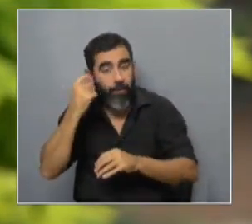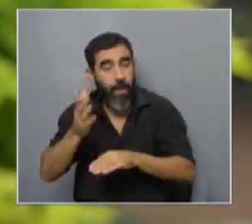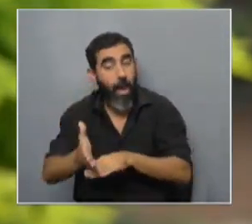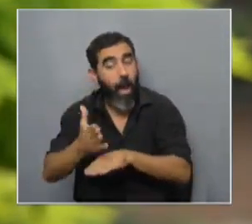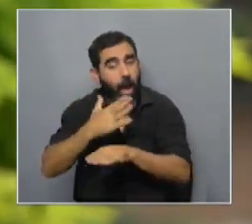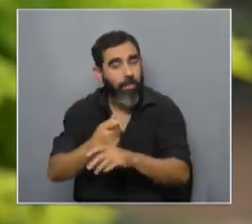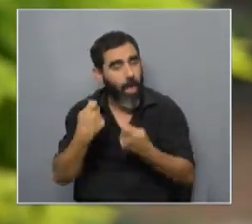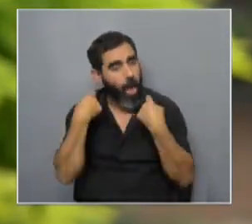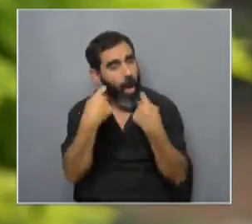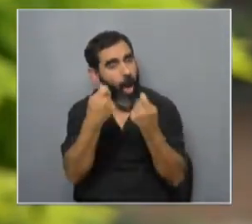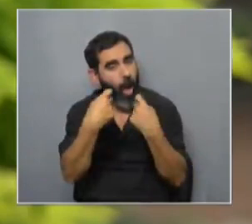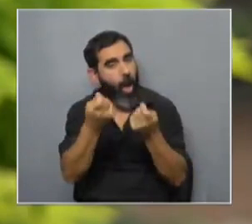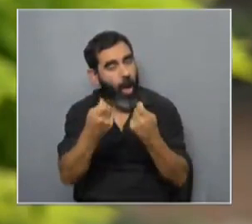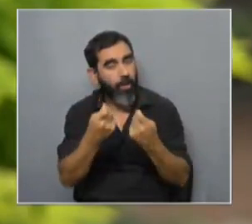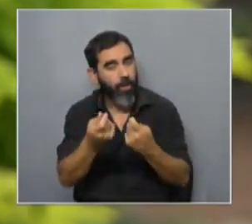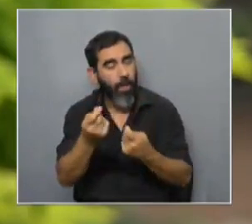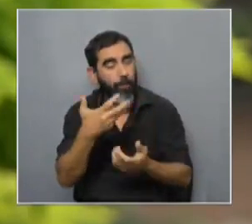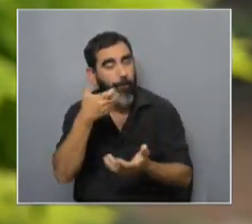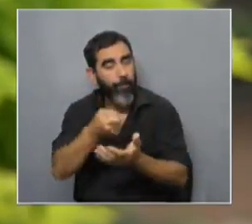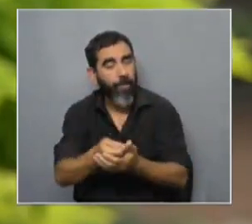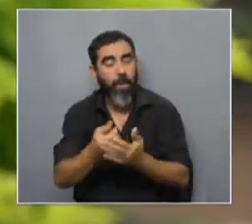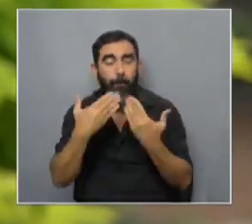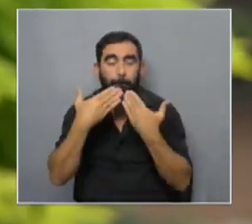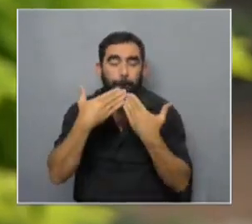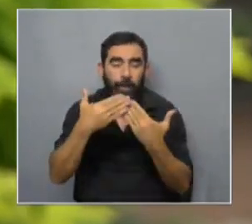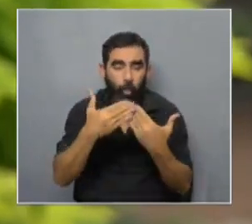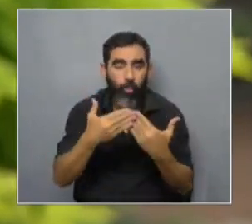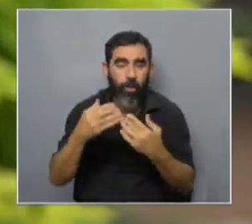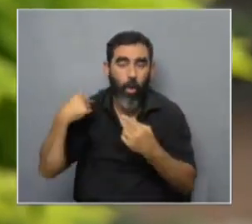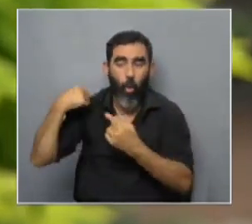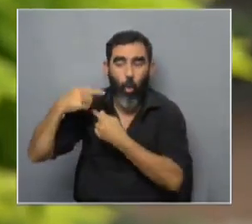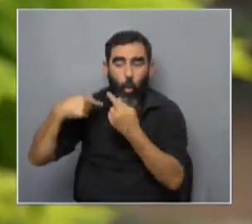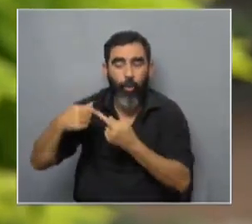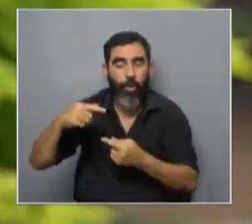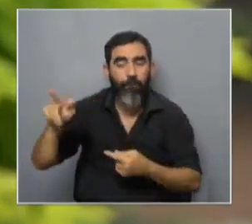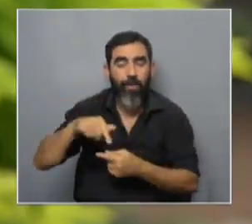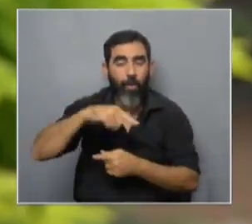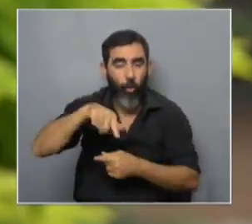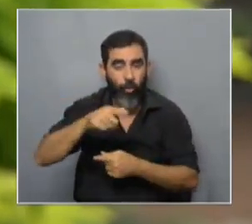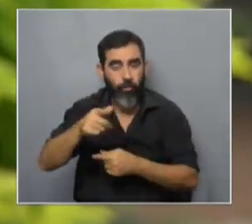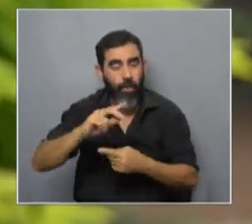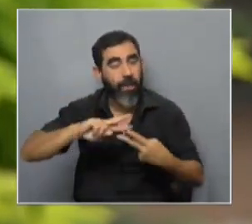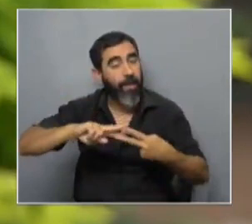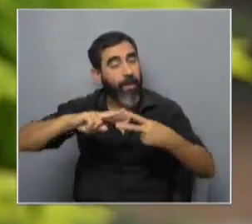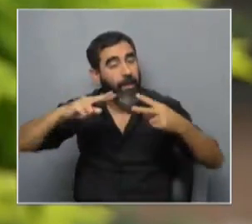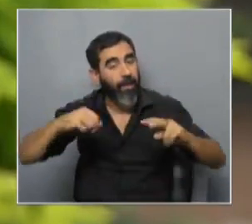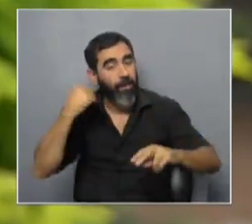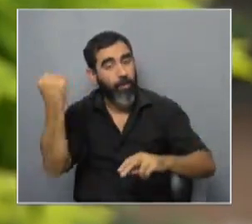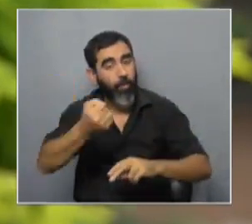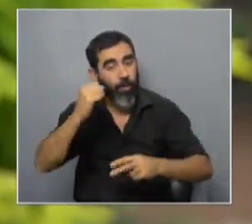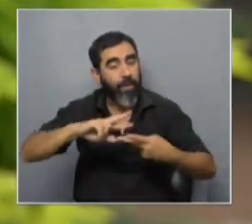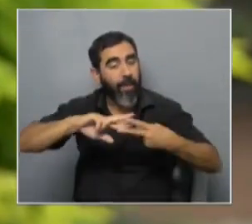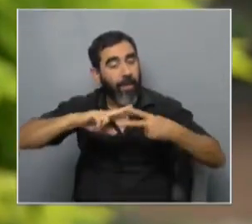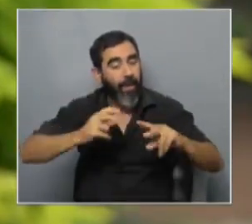de gastar ese dinero de comprar un perro consulten sobre el origen porque en el origen está la genética en la genética está el